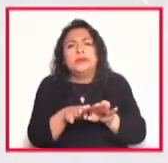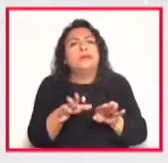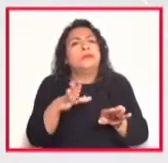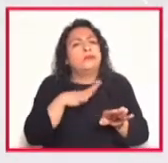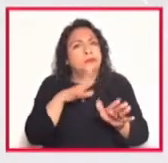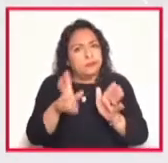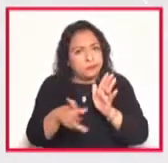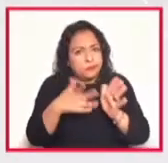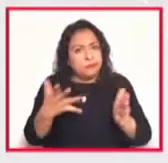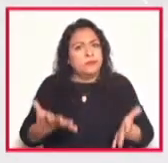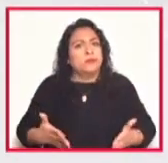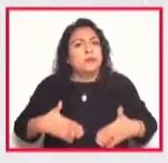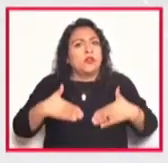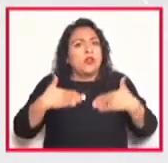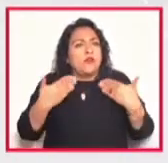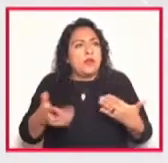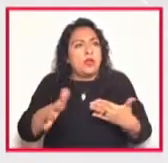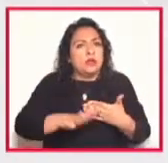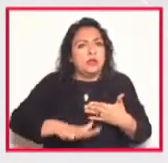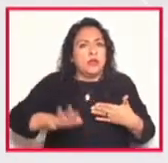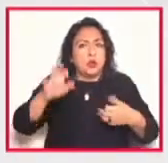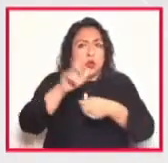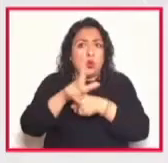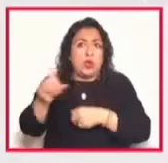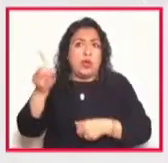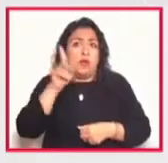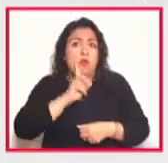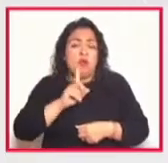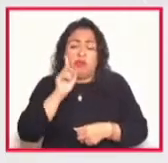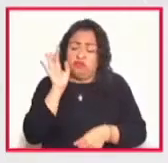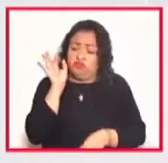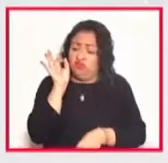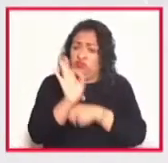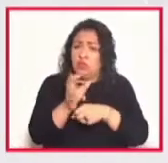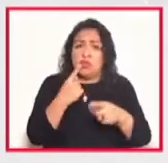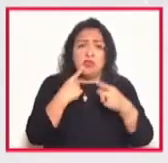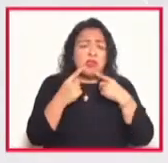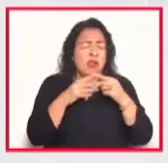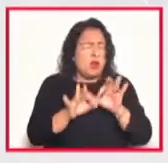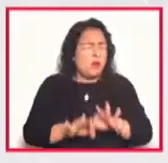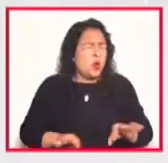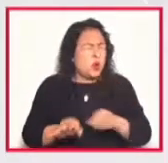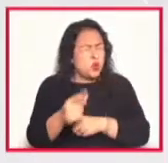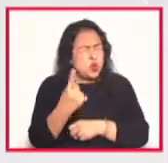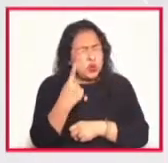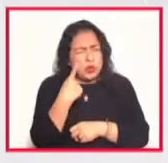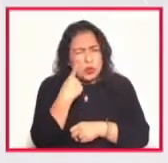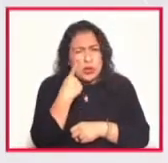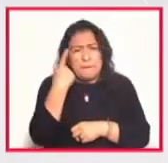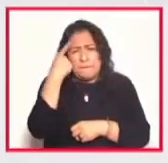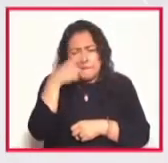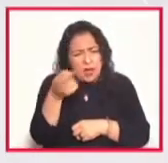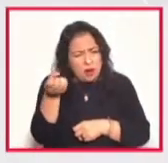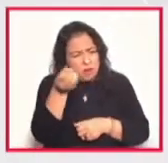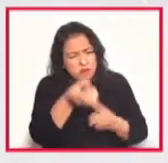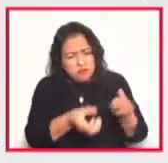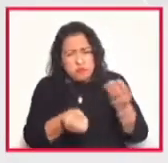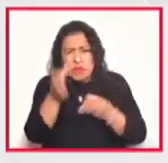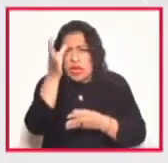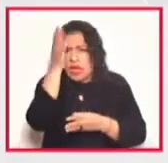del sector cultural, la secretaria se pronunció a favor del diálogo como único medio para la construcción de acuerdos.